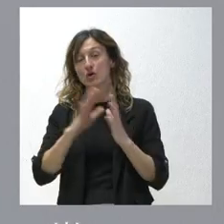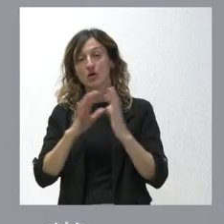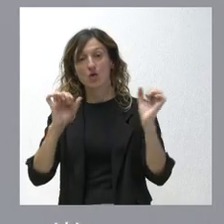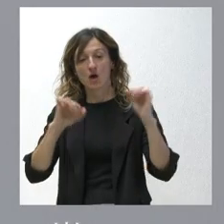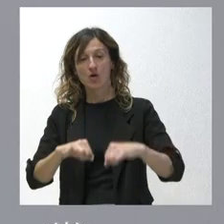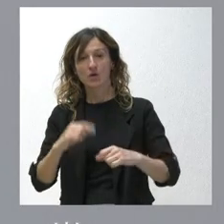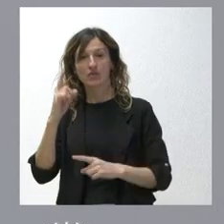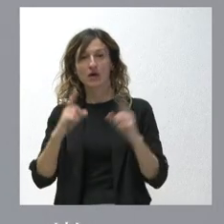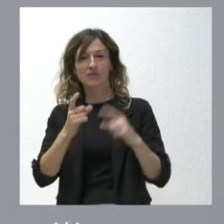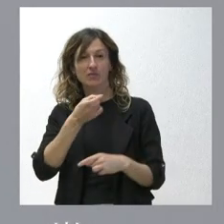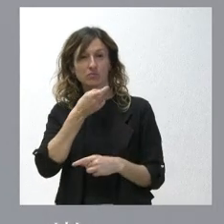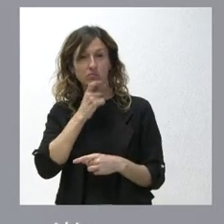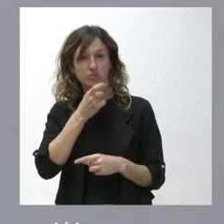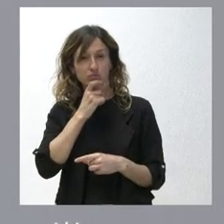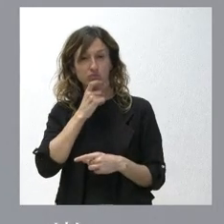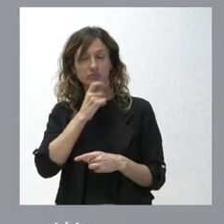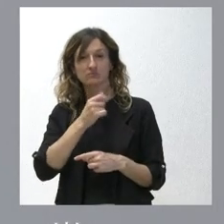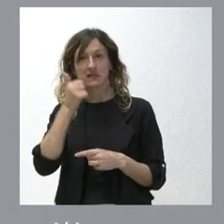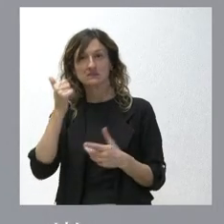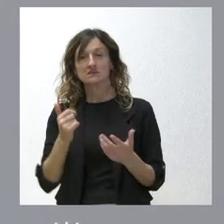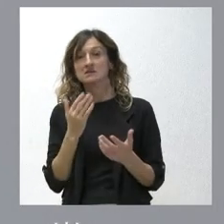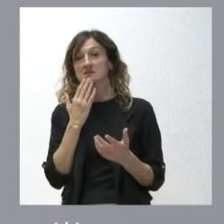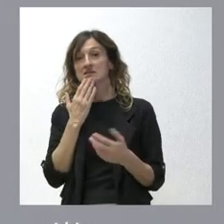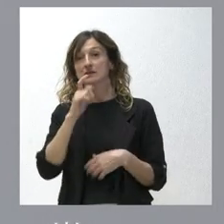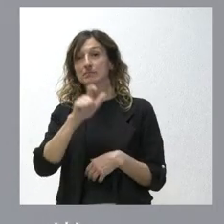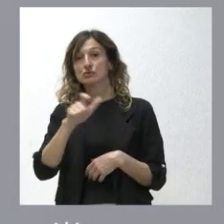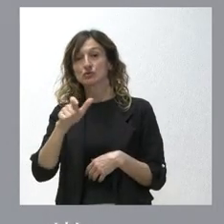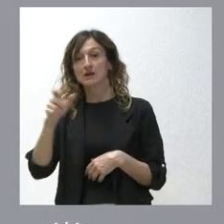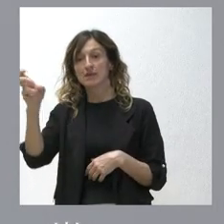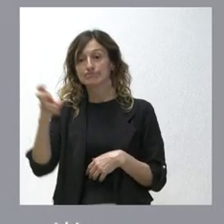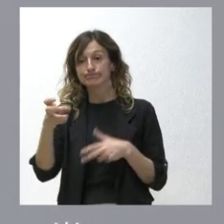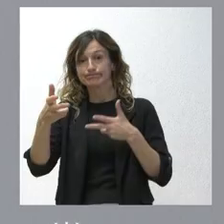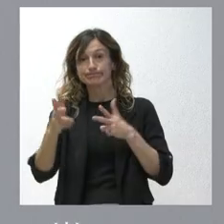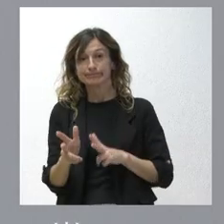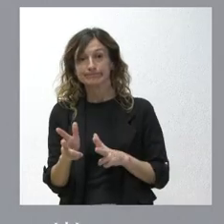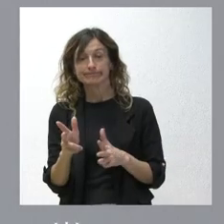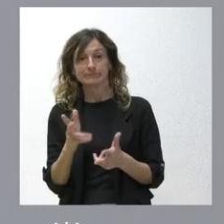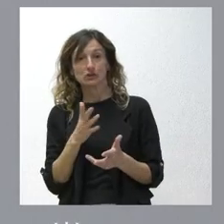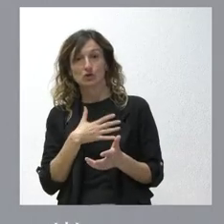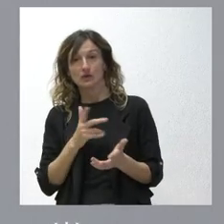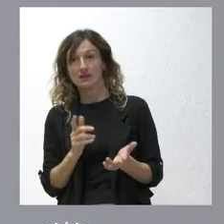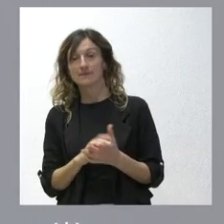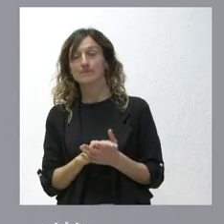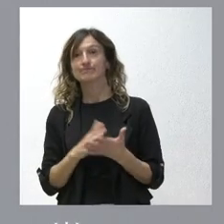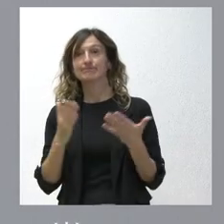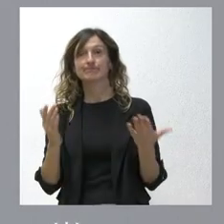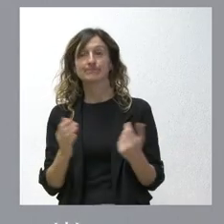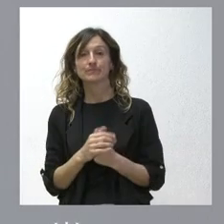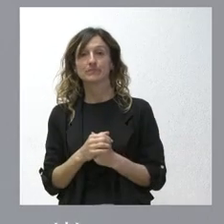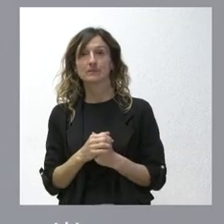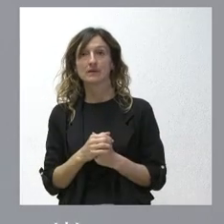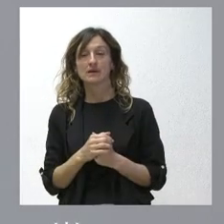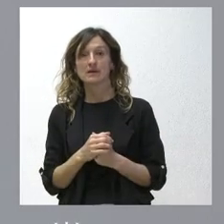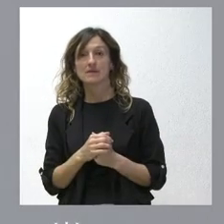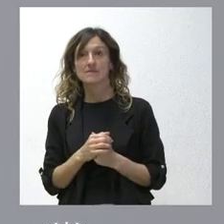algunos momentos es más difícil o más lejano cuando alguien no puede sentarse a ese diálogo pero incluso en ese